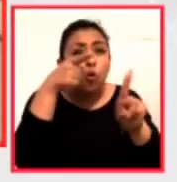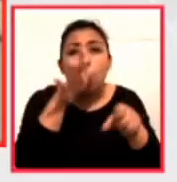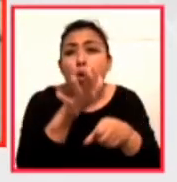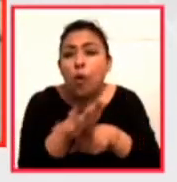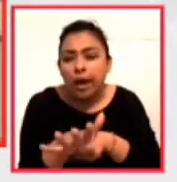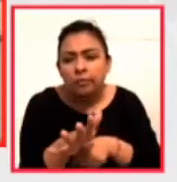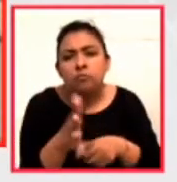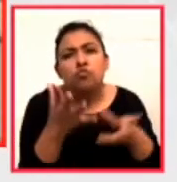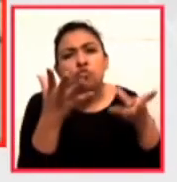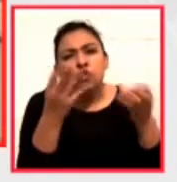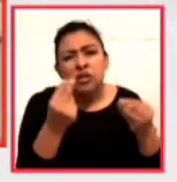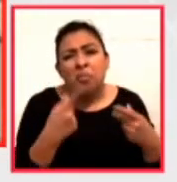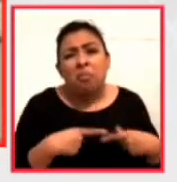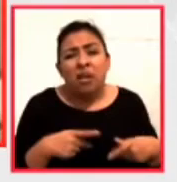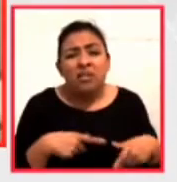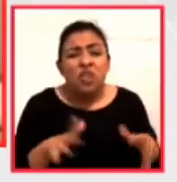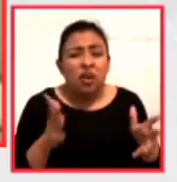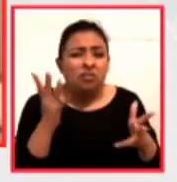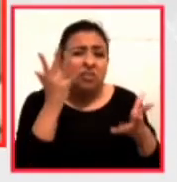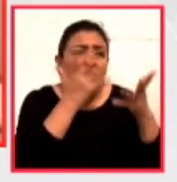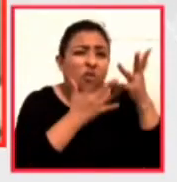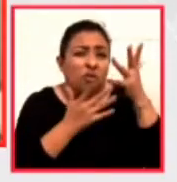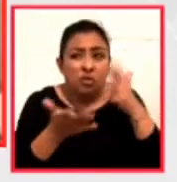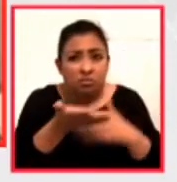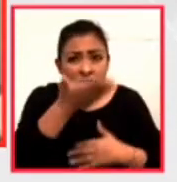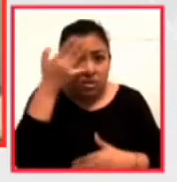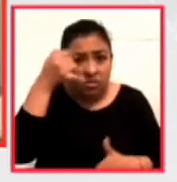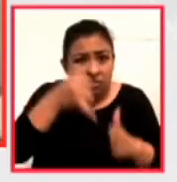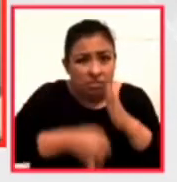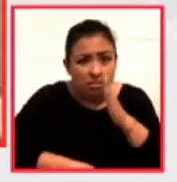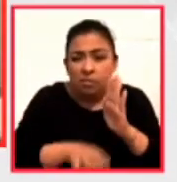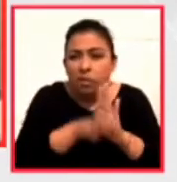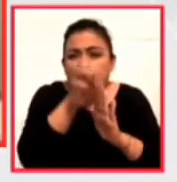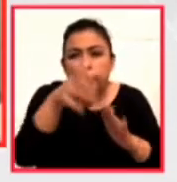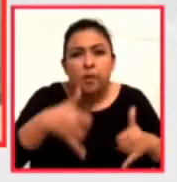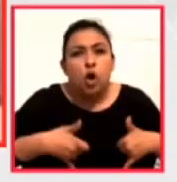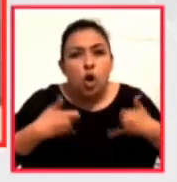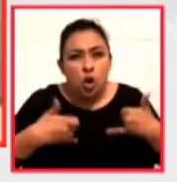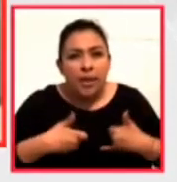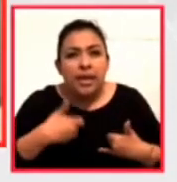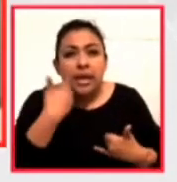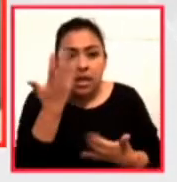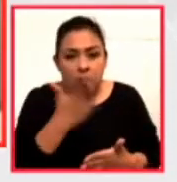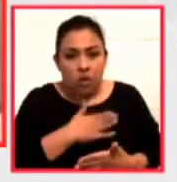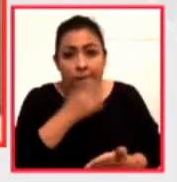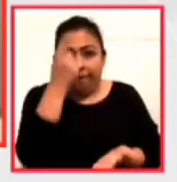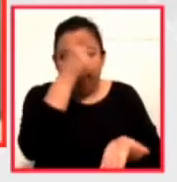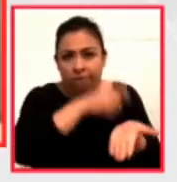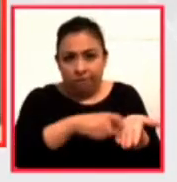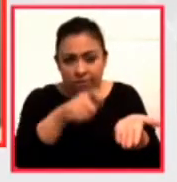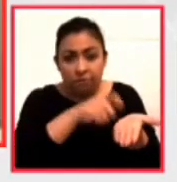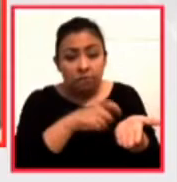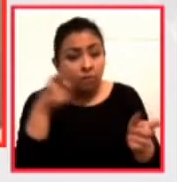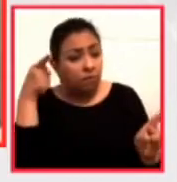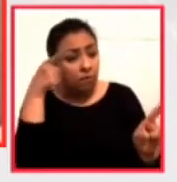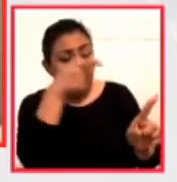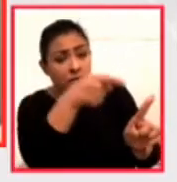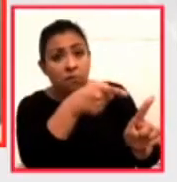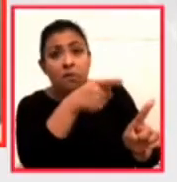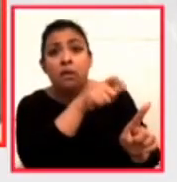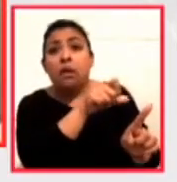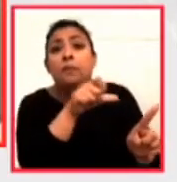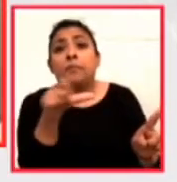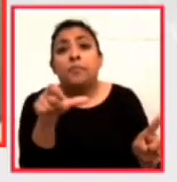muchos inexpertos se confunden. Conozco el caso de un joven aspirante de escritor que se dirigió resueltamente